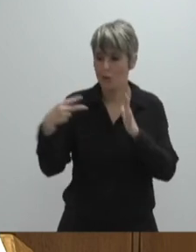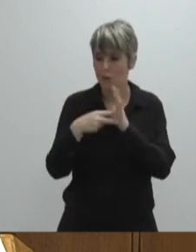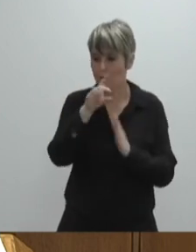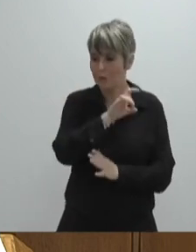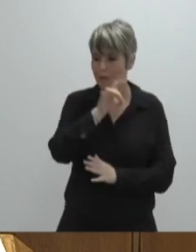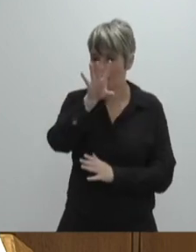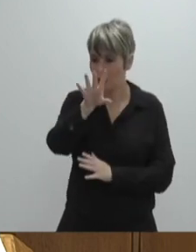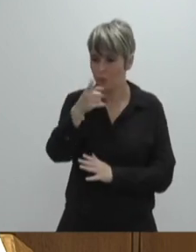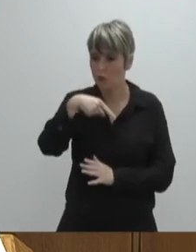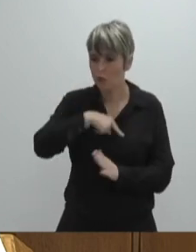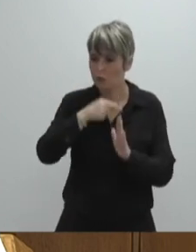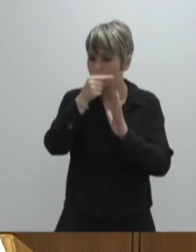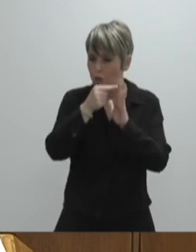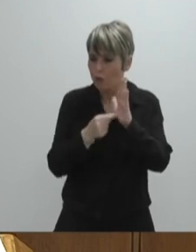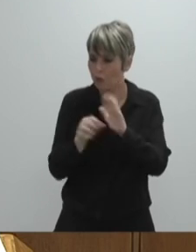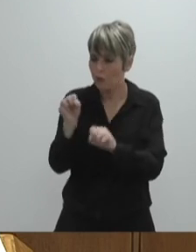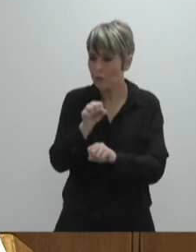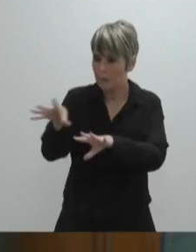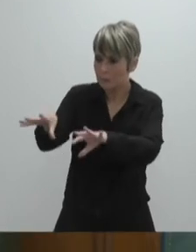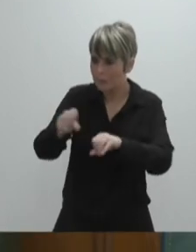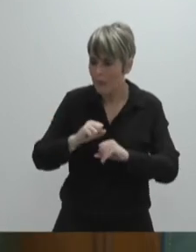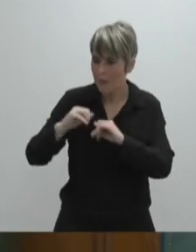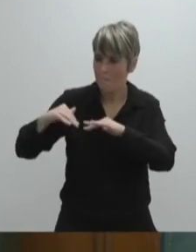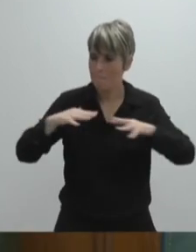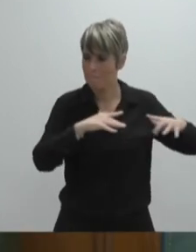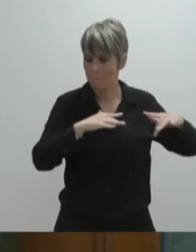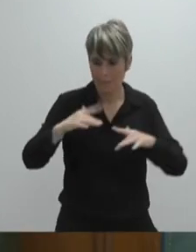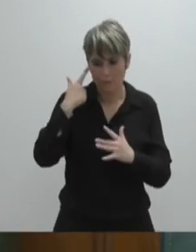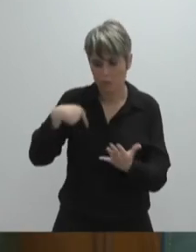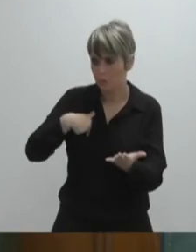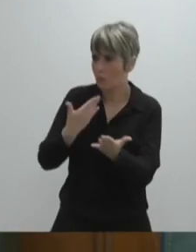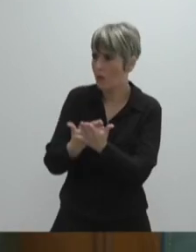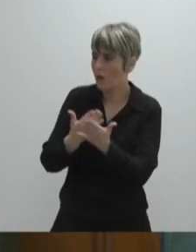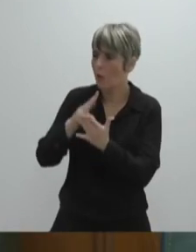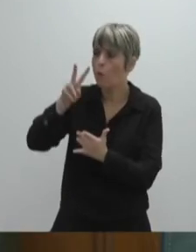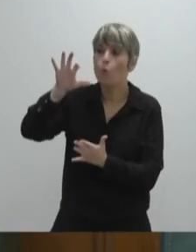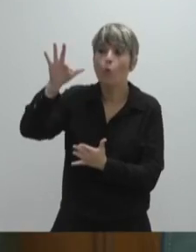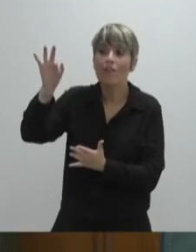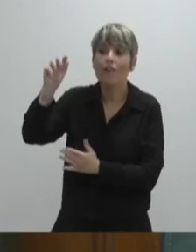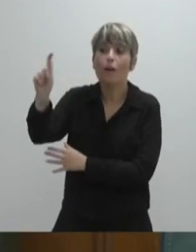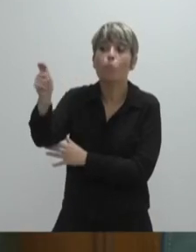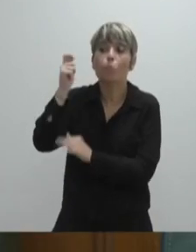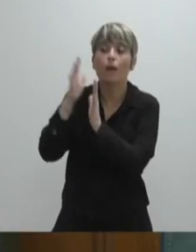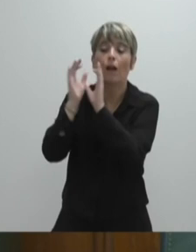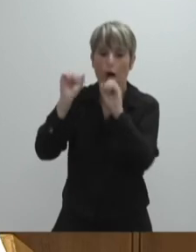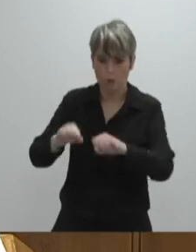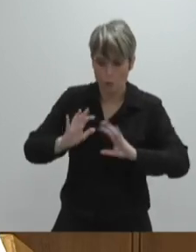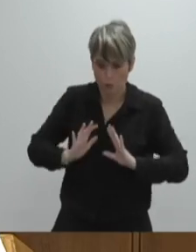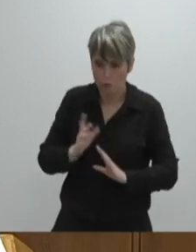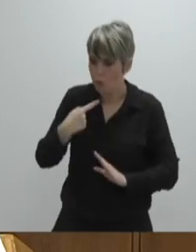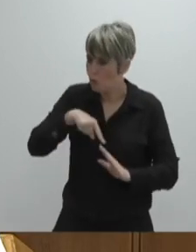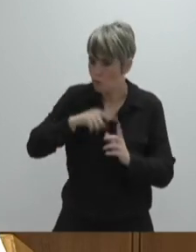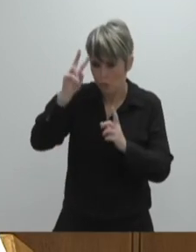para acoger los partidos y hemos avalado el acuerdo alcanzado con la UEFA. Acuerdo alcanzado con la UEFA. No hemos cambiado.